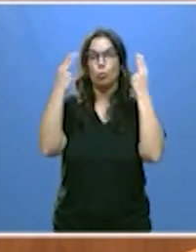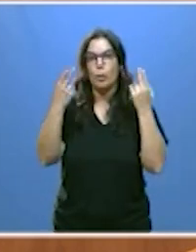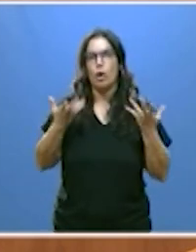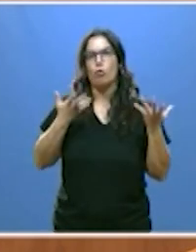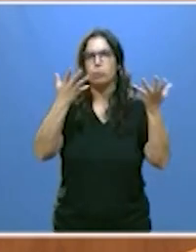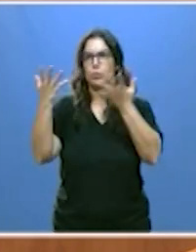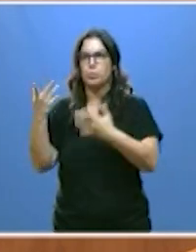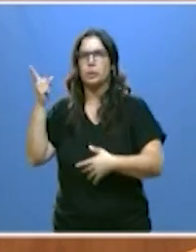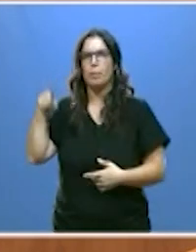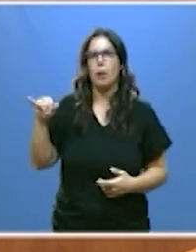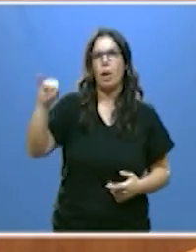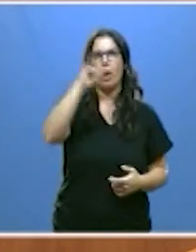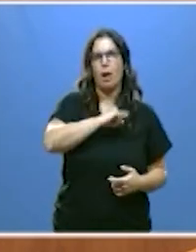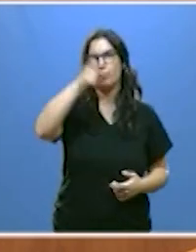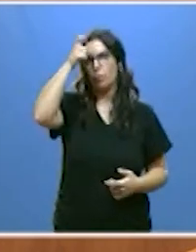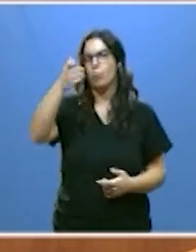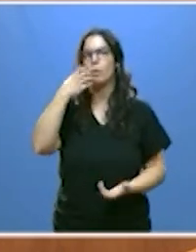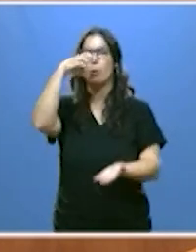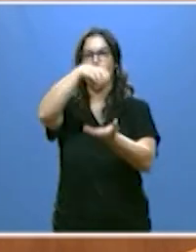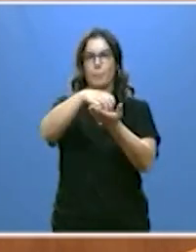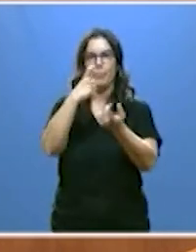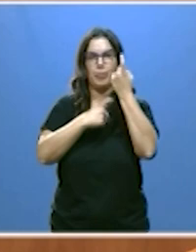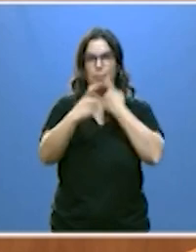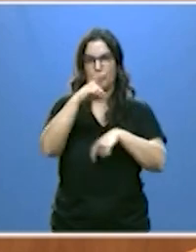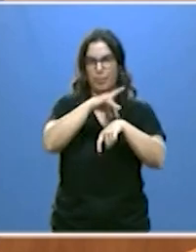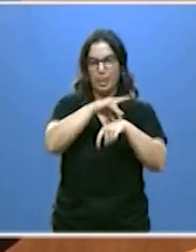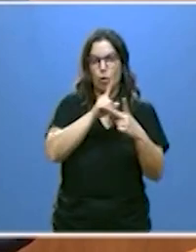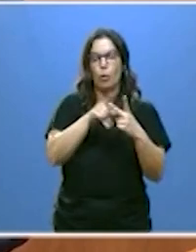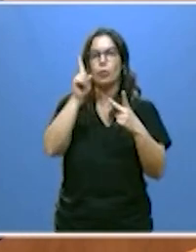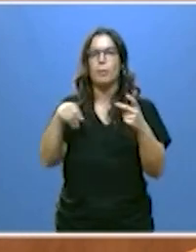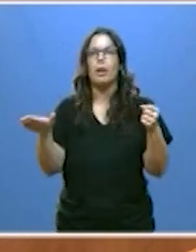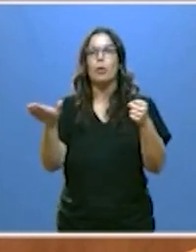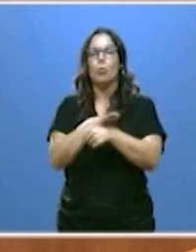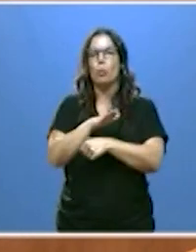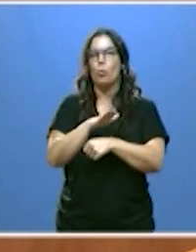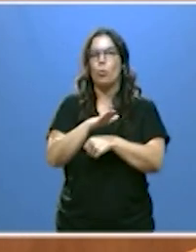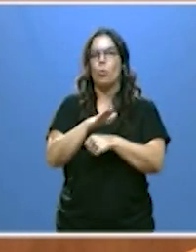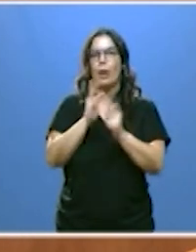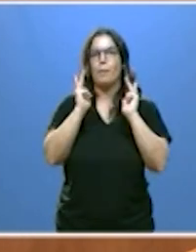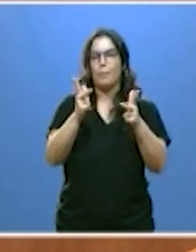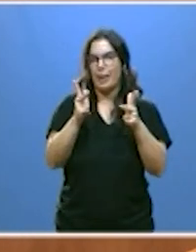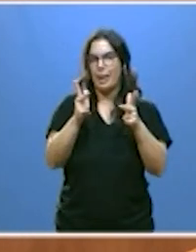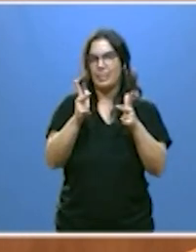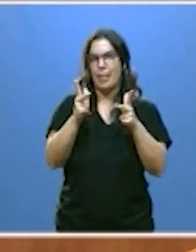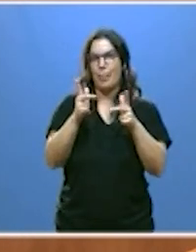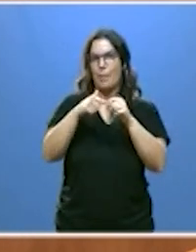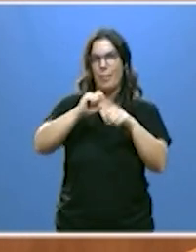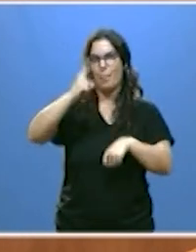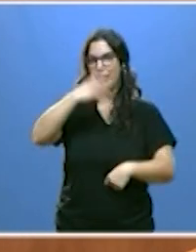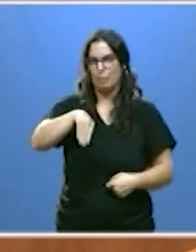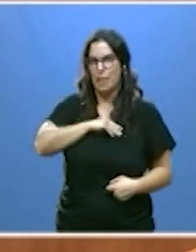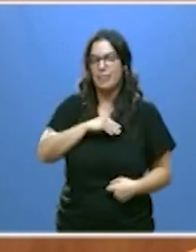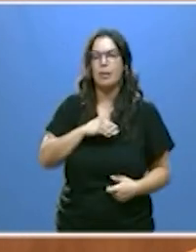citado de los consultorios locales o la mejor cobertura nacional de plazas residenciales en el medio rural sin